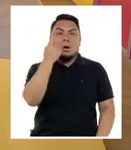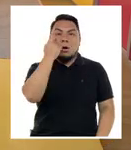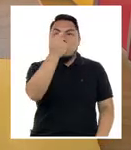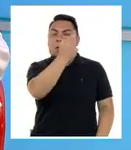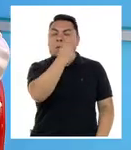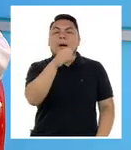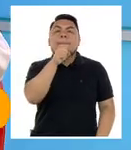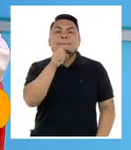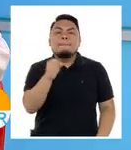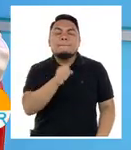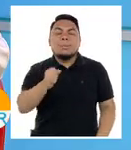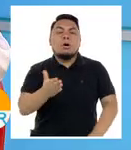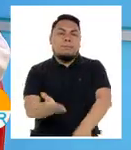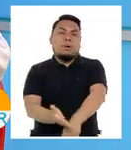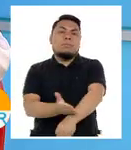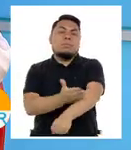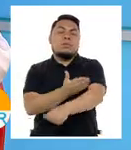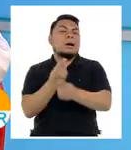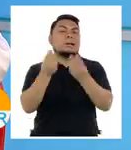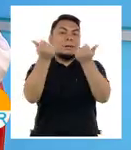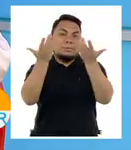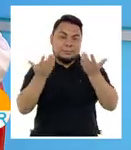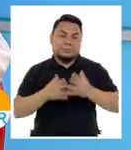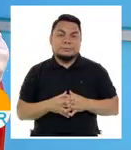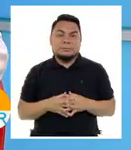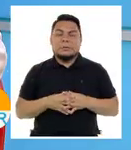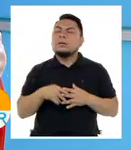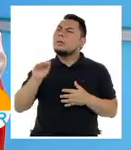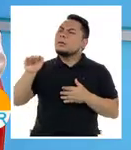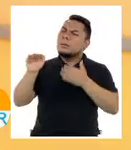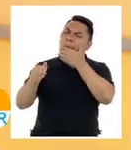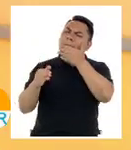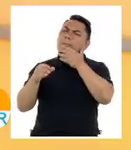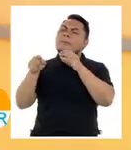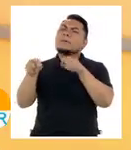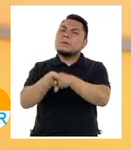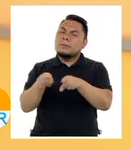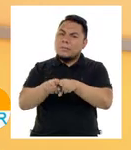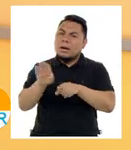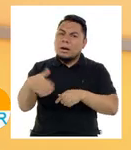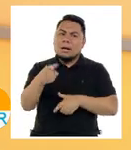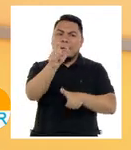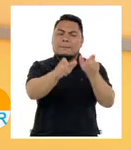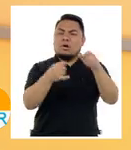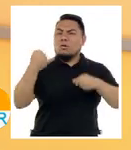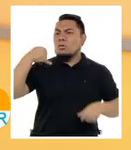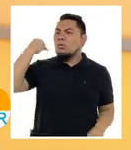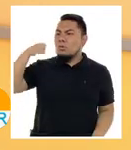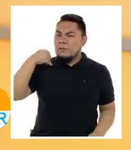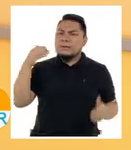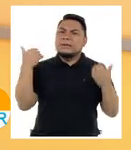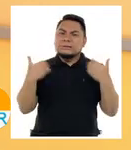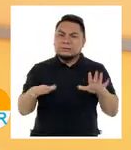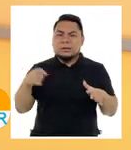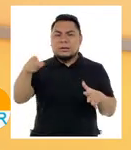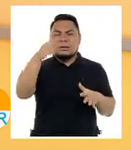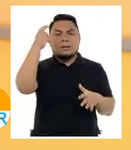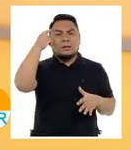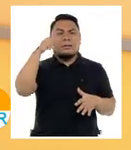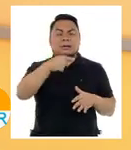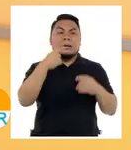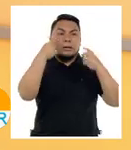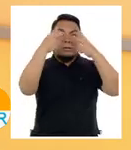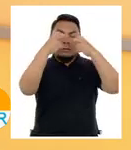envejecimiento progresivo mayor a cualquier otra persona. Doctor, perdón, pero también hay personas ahora he visto jóvenes que ya se están